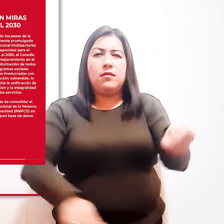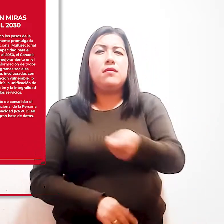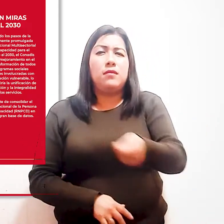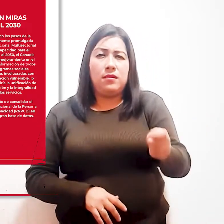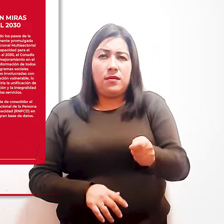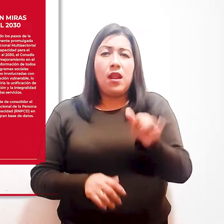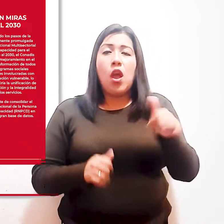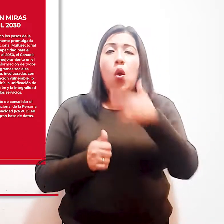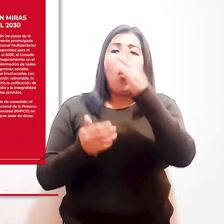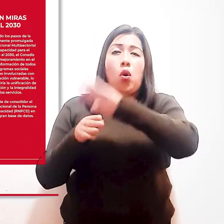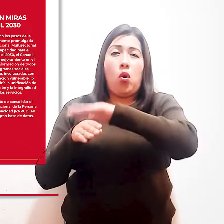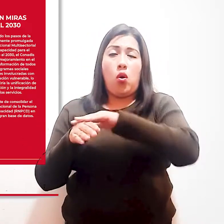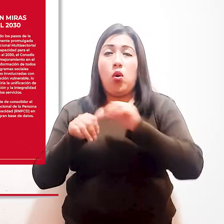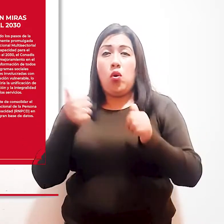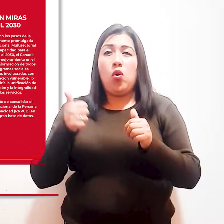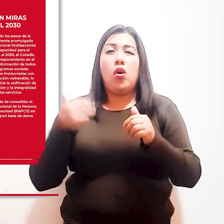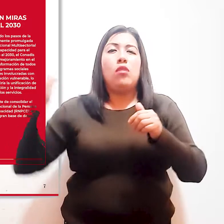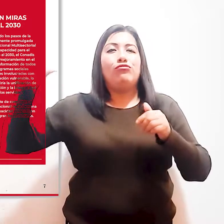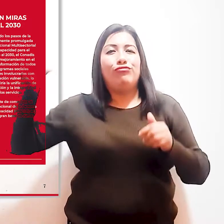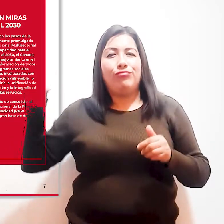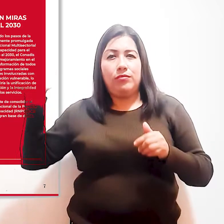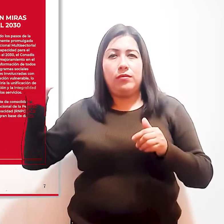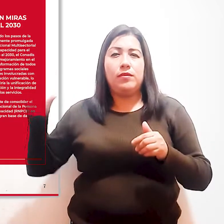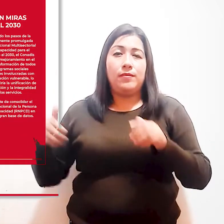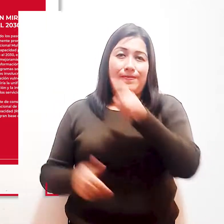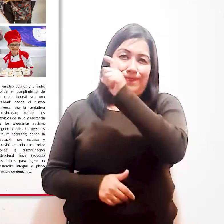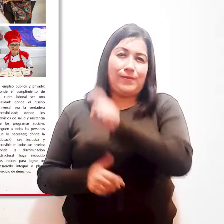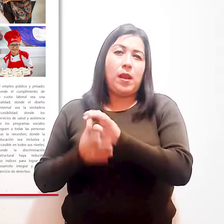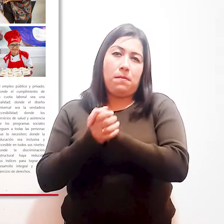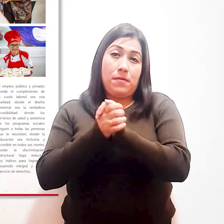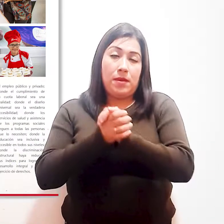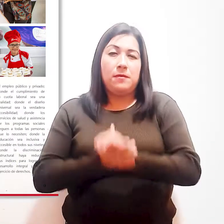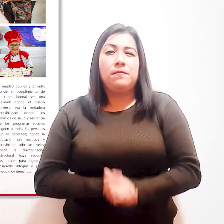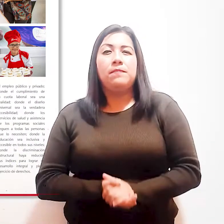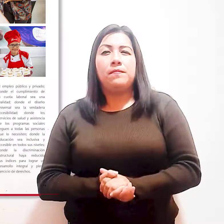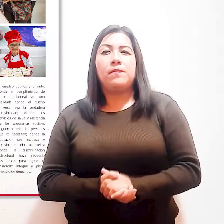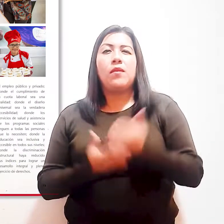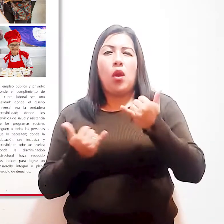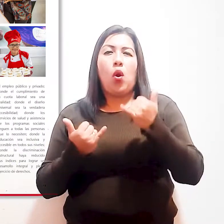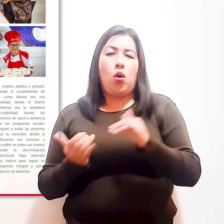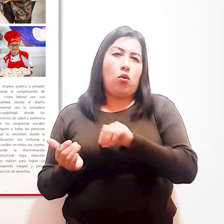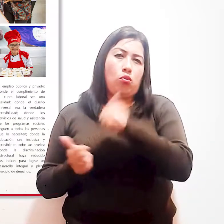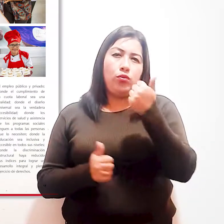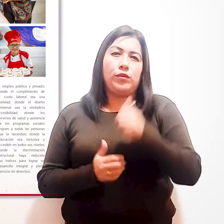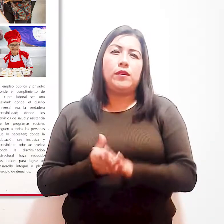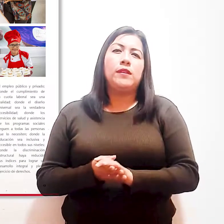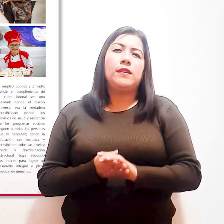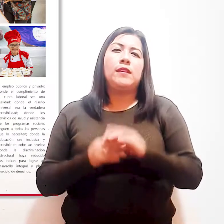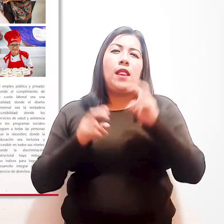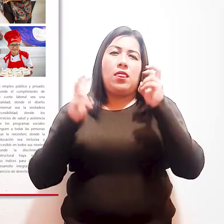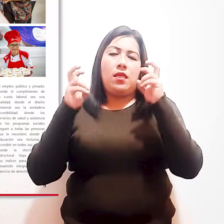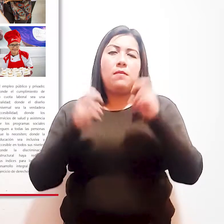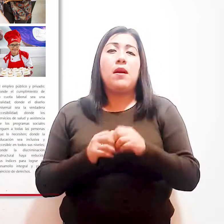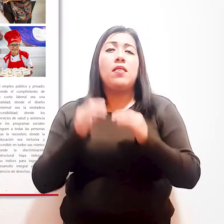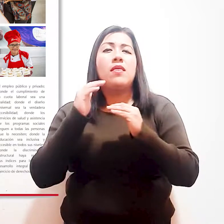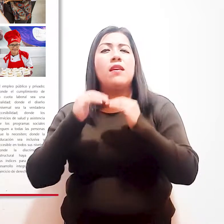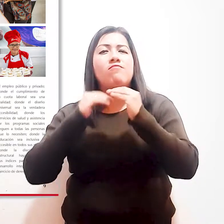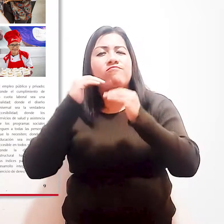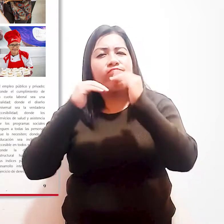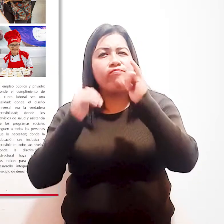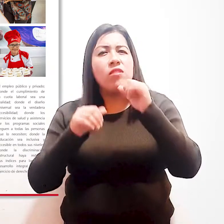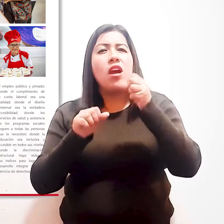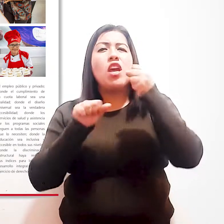mientras que en la otra mano se apoya en el hombro de su compañero. Desarrollo e inclusión, un compromiso de Estado.